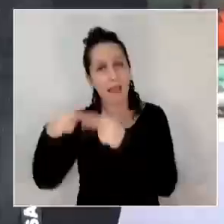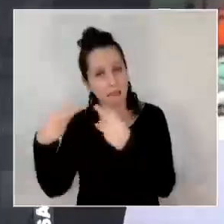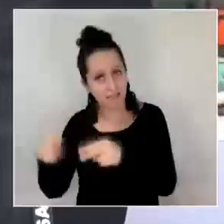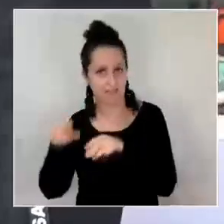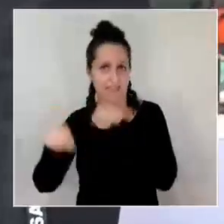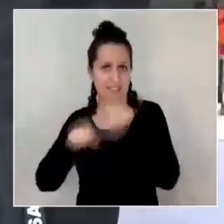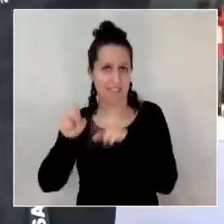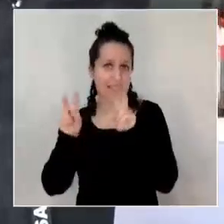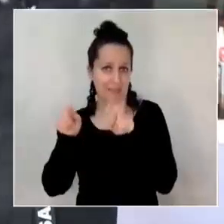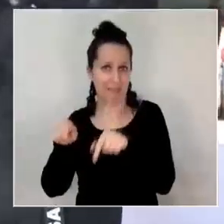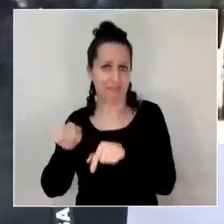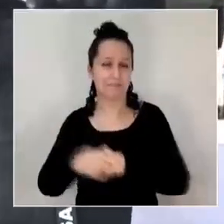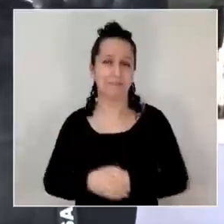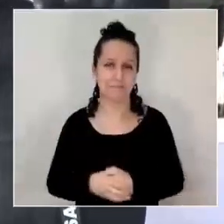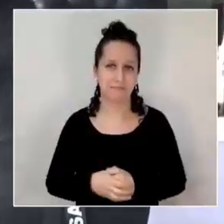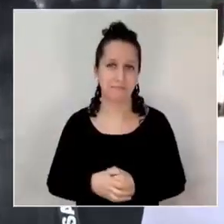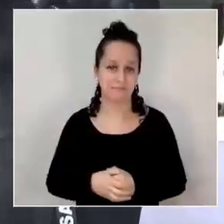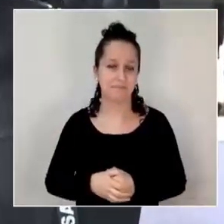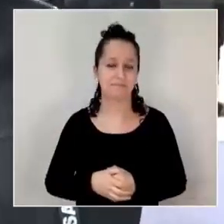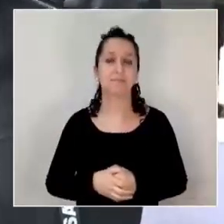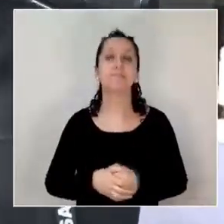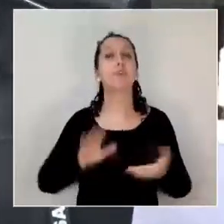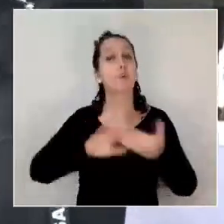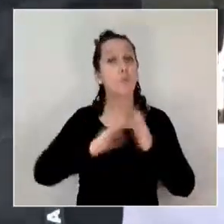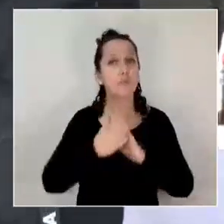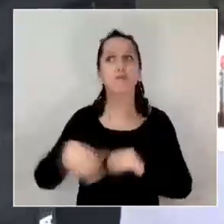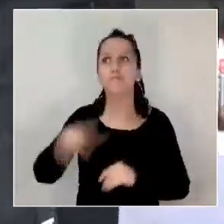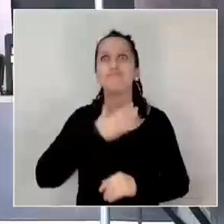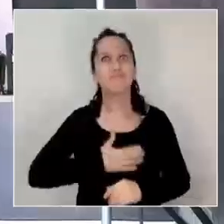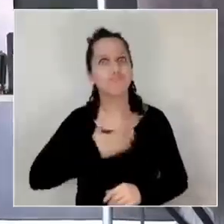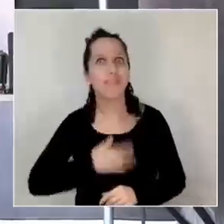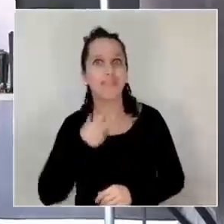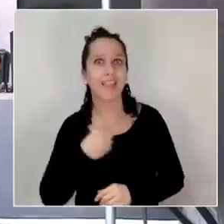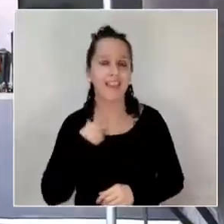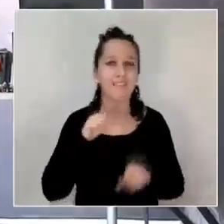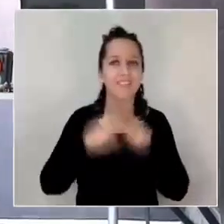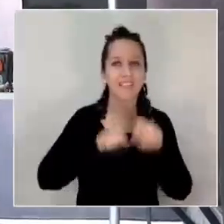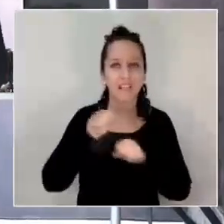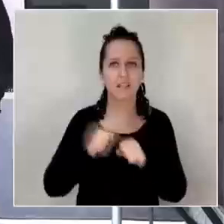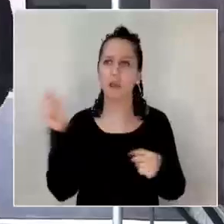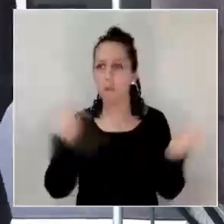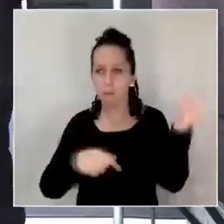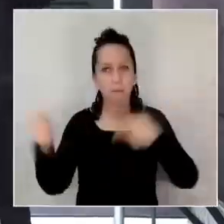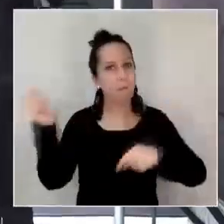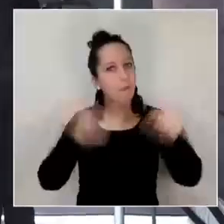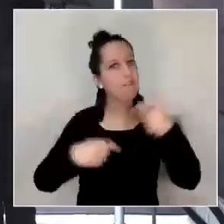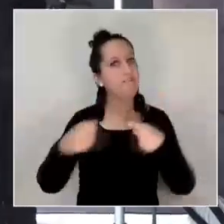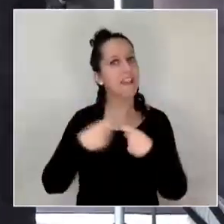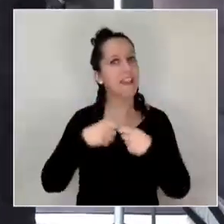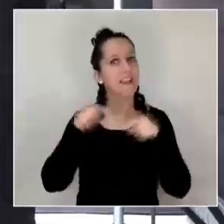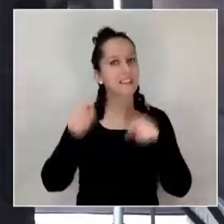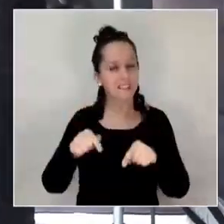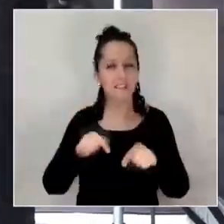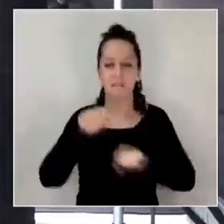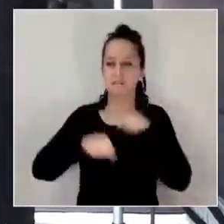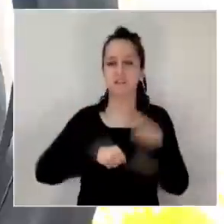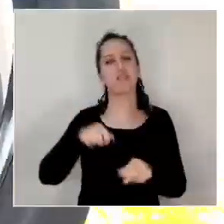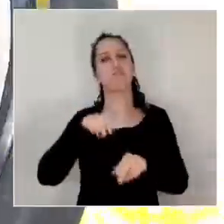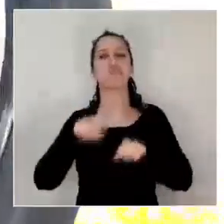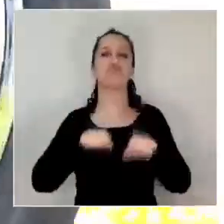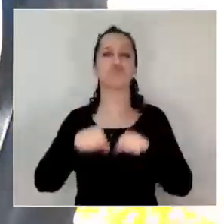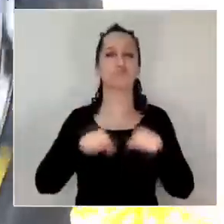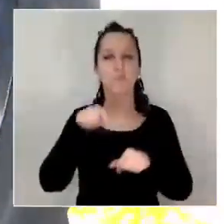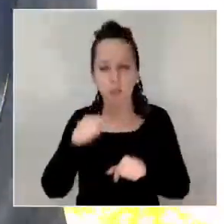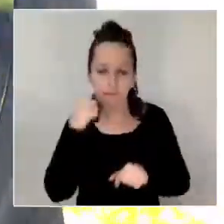El interés por la bicicleta de la comunidad quedó demostrado por la gran cantidad de visitantes a esta feria y ciclistas que